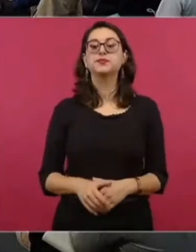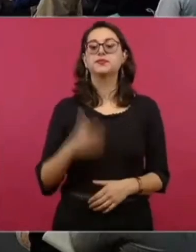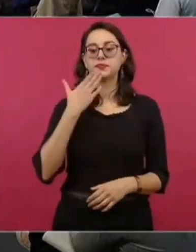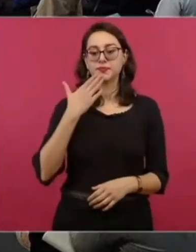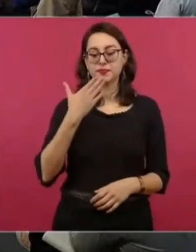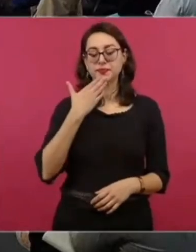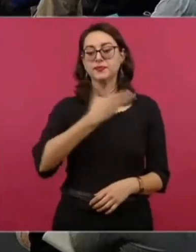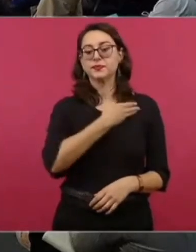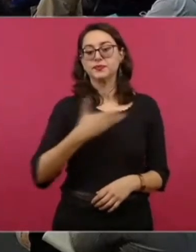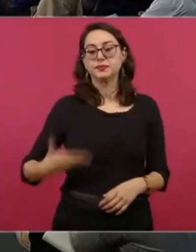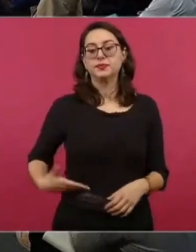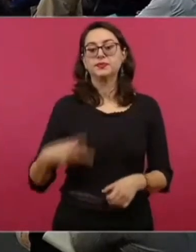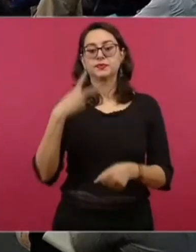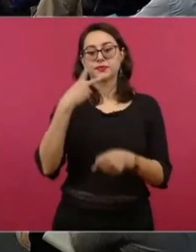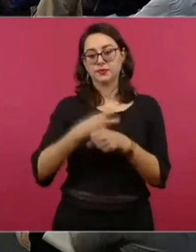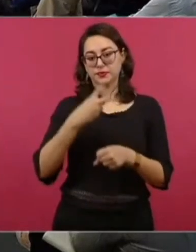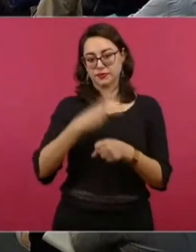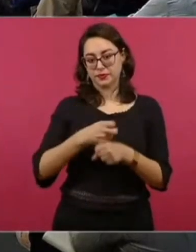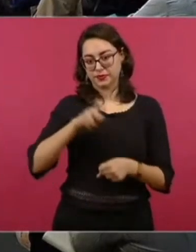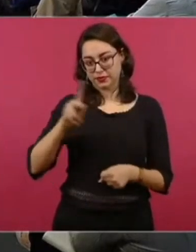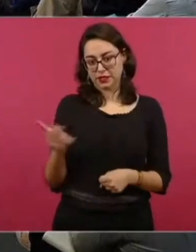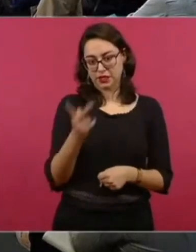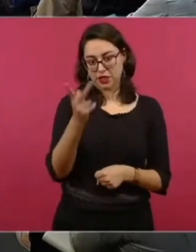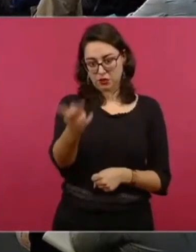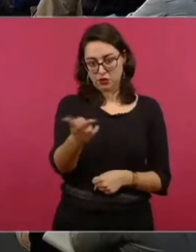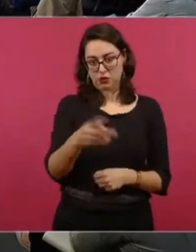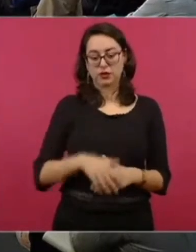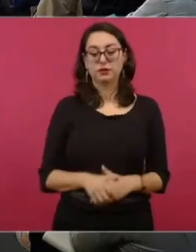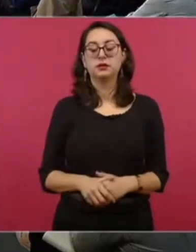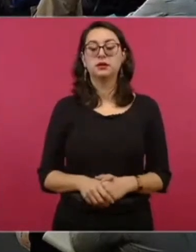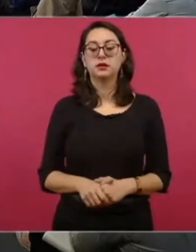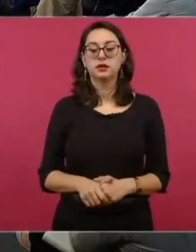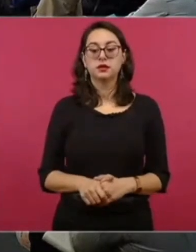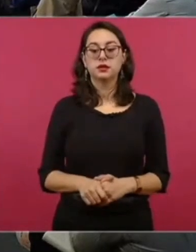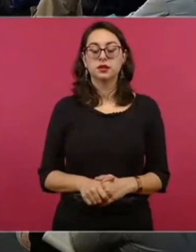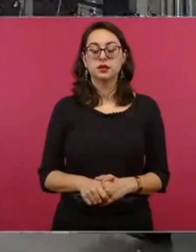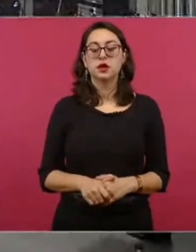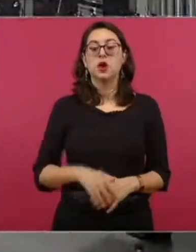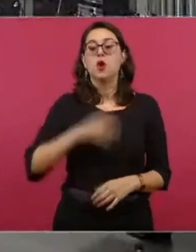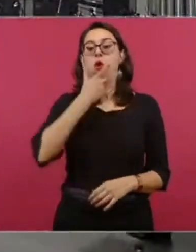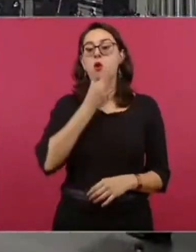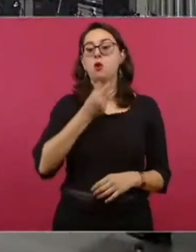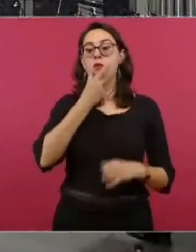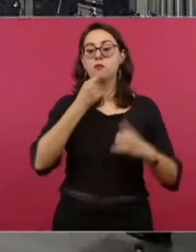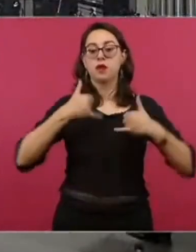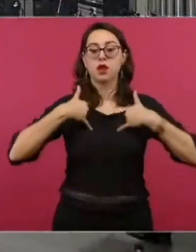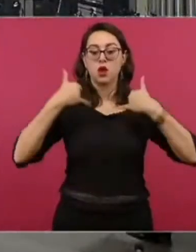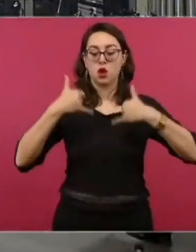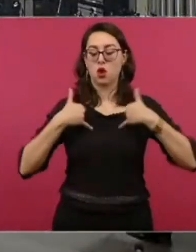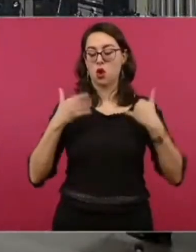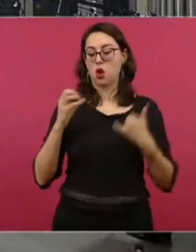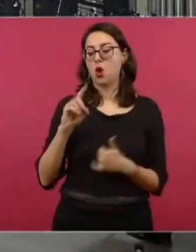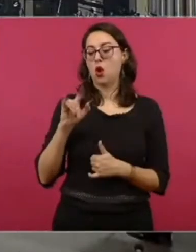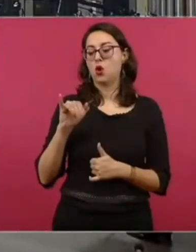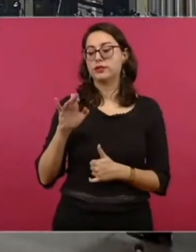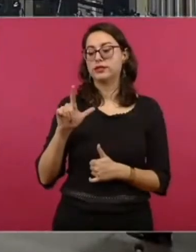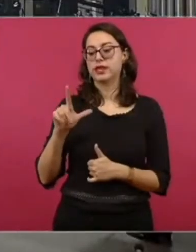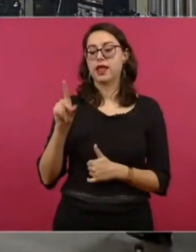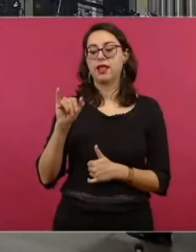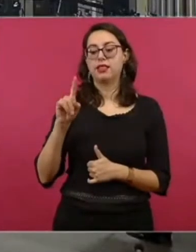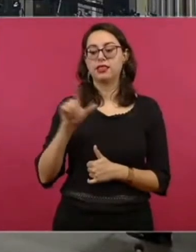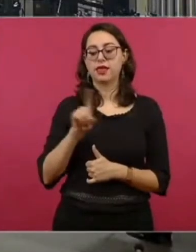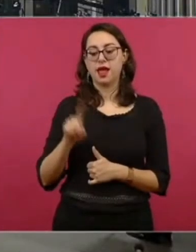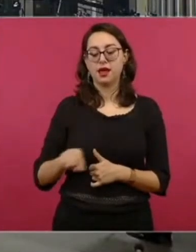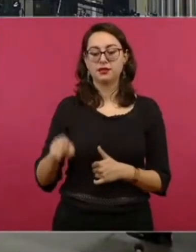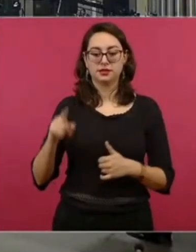Mi segunda pregunta, presidente, fue el joven Ociel Díaz, él es un joven universitario quien